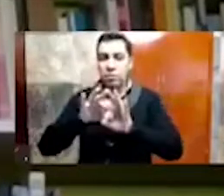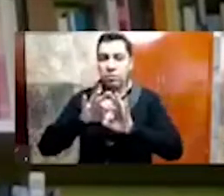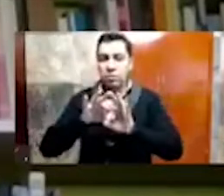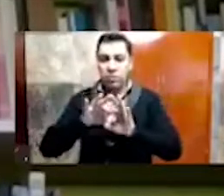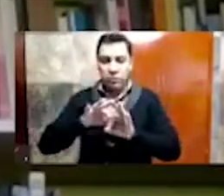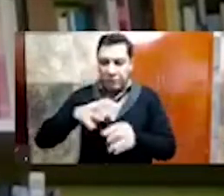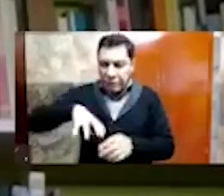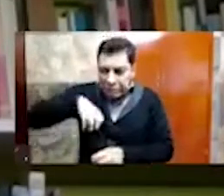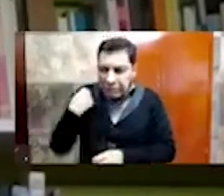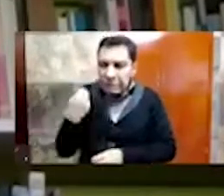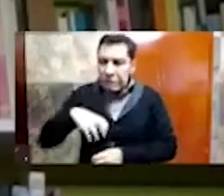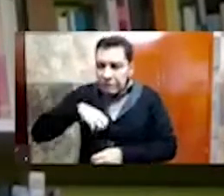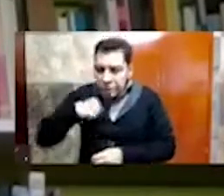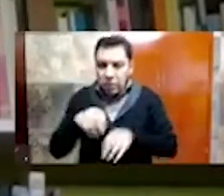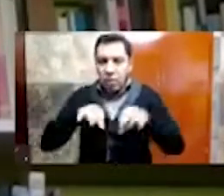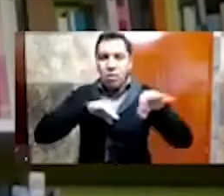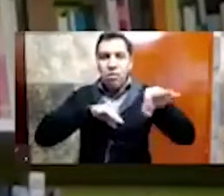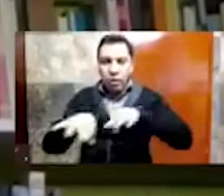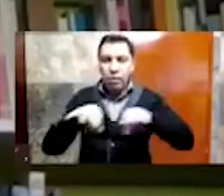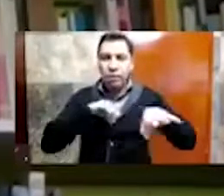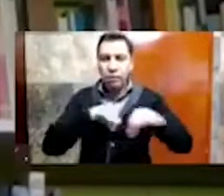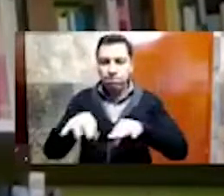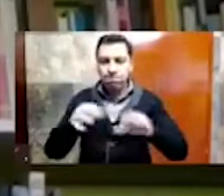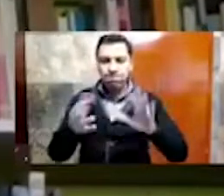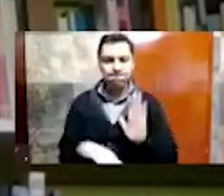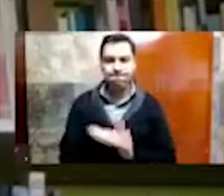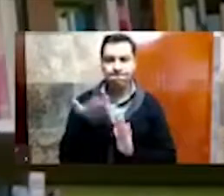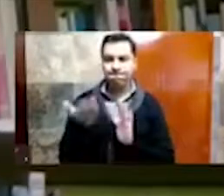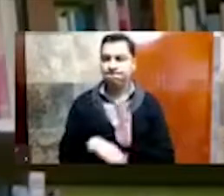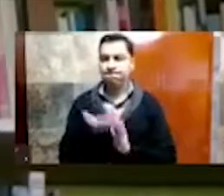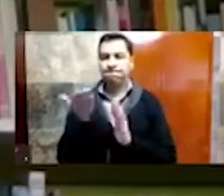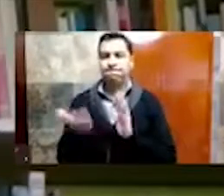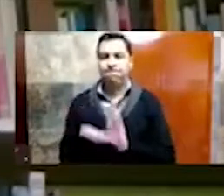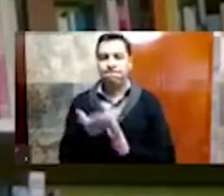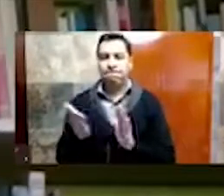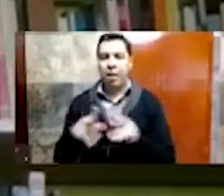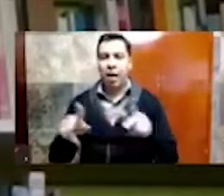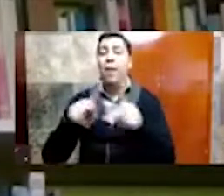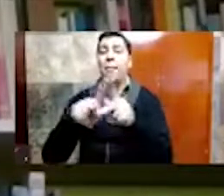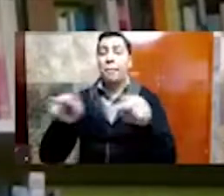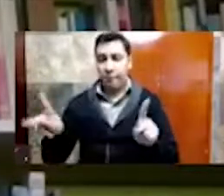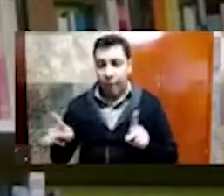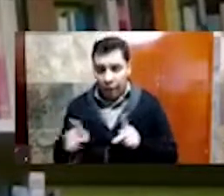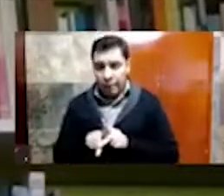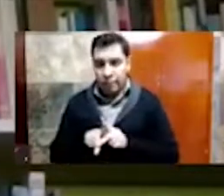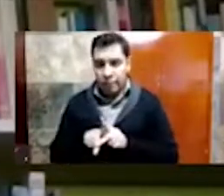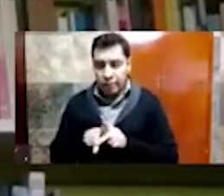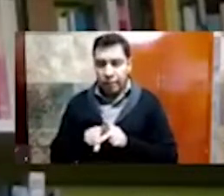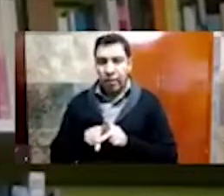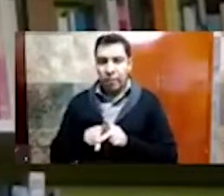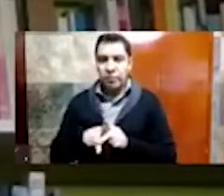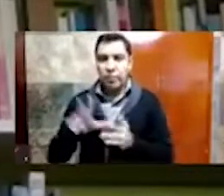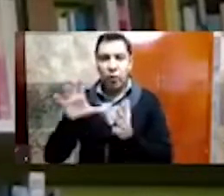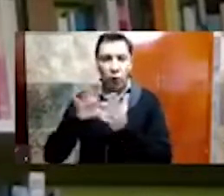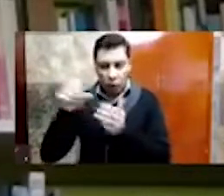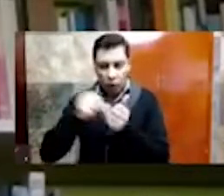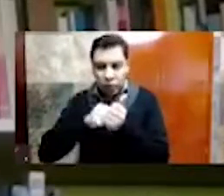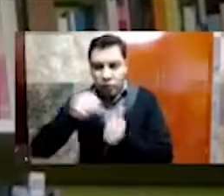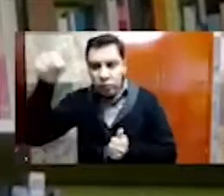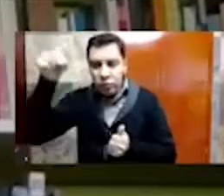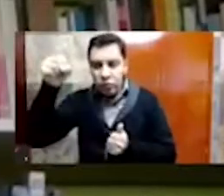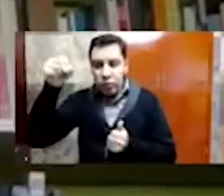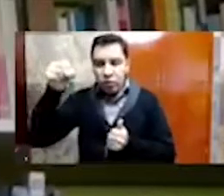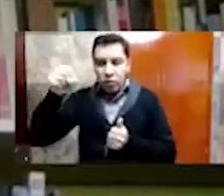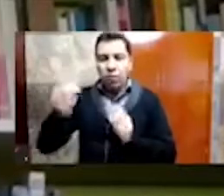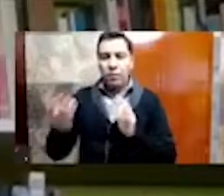se llevaban a cabo trabajos de remozamiento de la plaza, de lo que hoy conocemos como plaza de la Constitución, y que en aquella